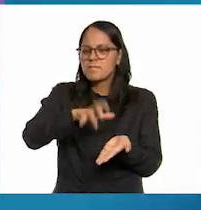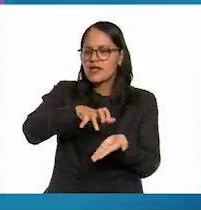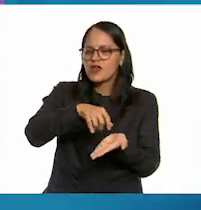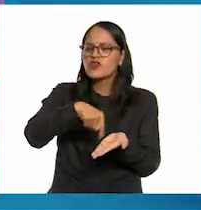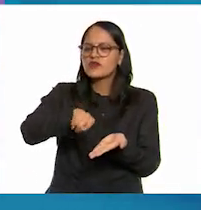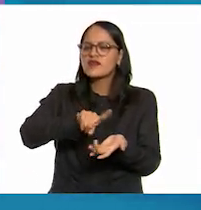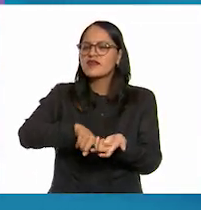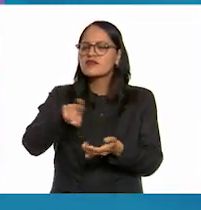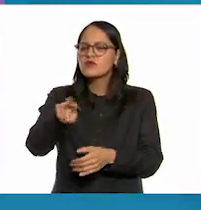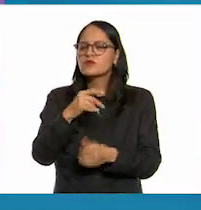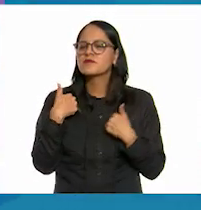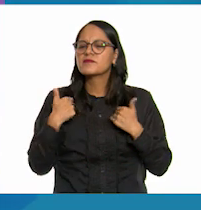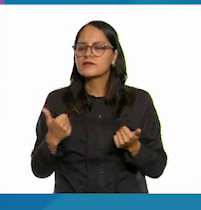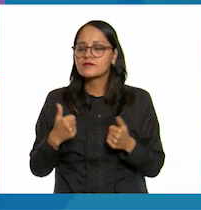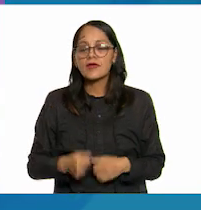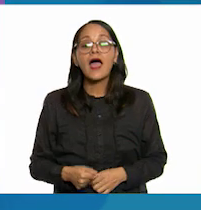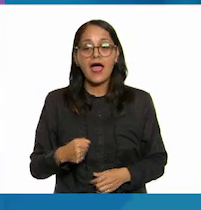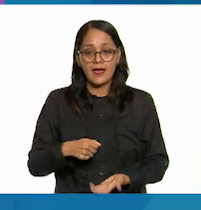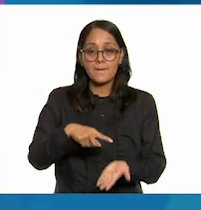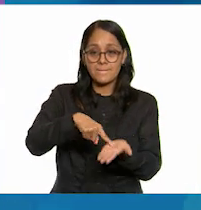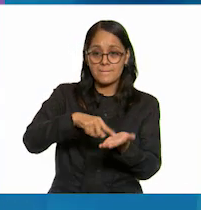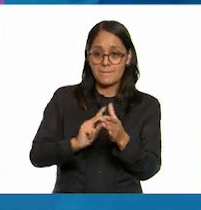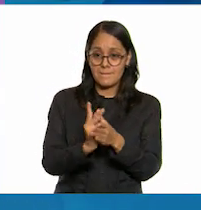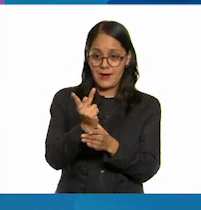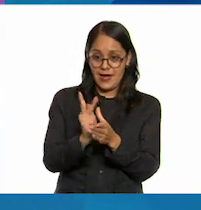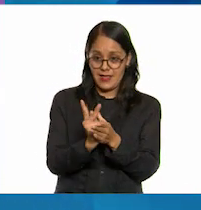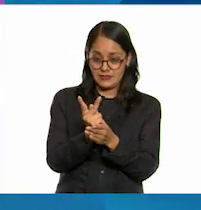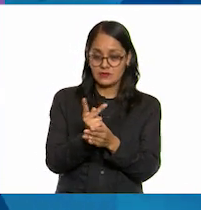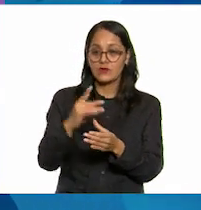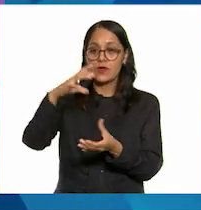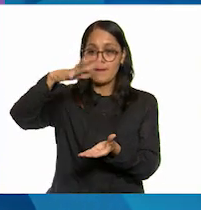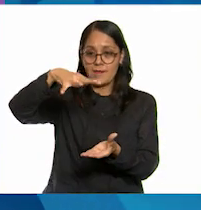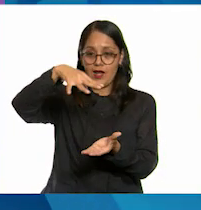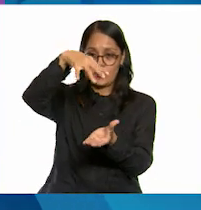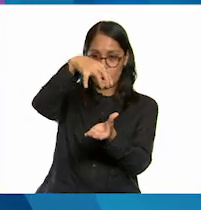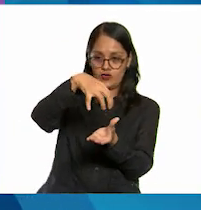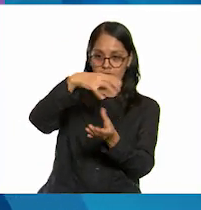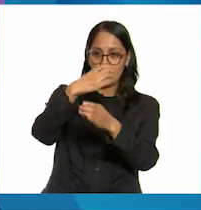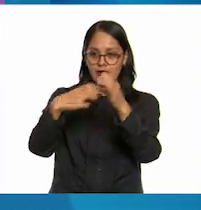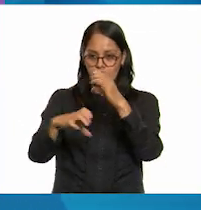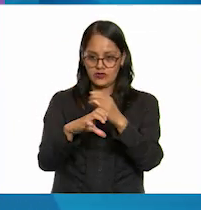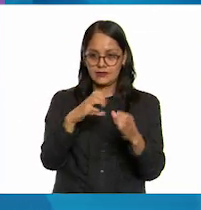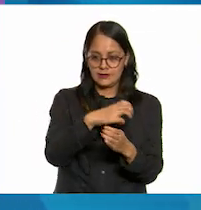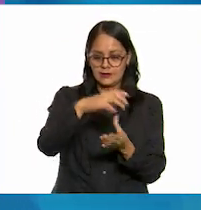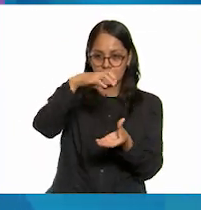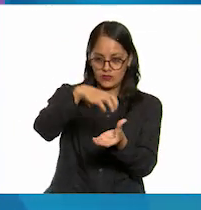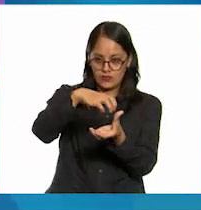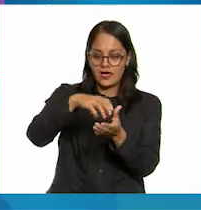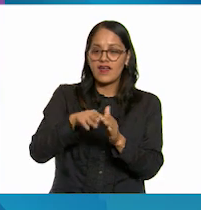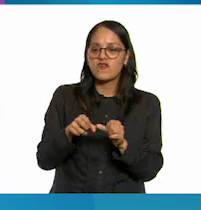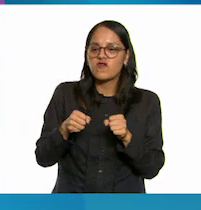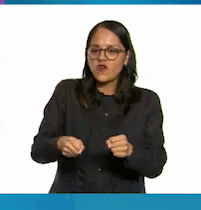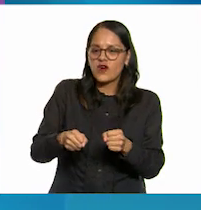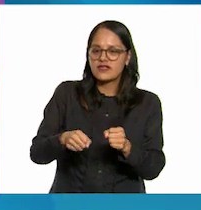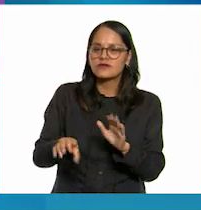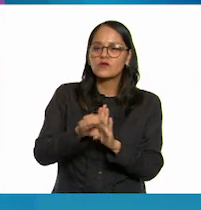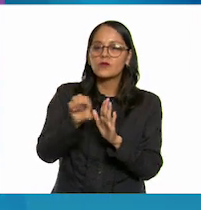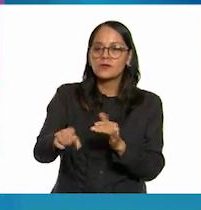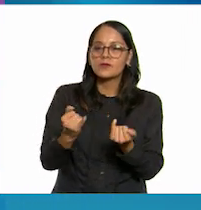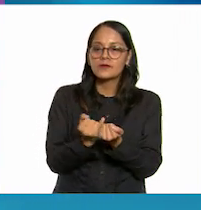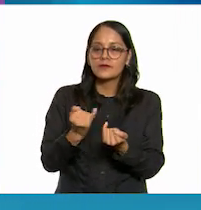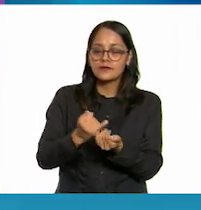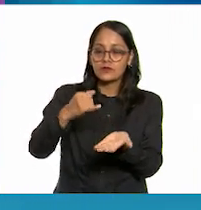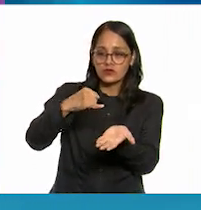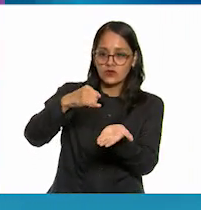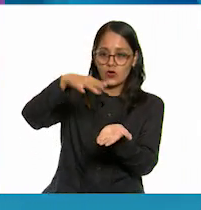el balón y el pasto son los cuerpos u objetos y la fuerza de roce o de rozamiento se da entre las partes de